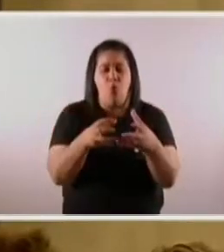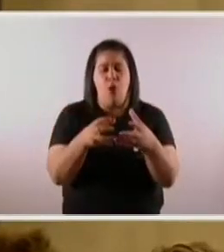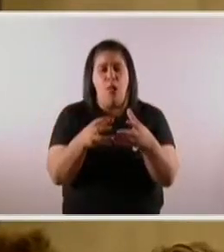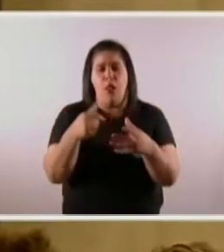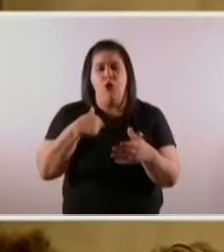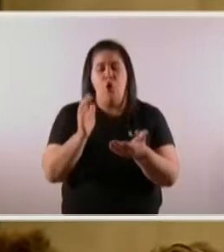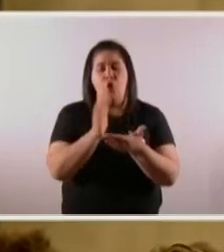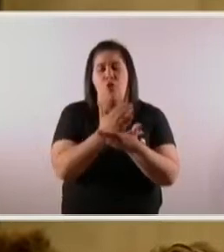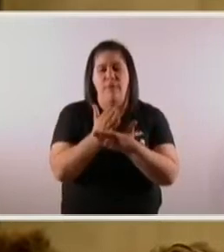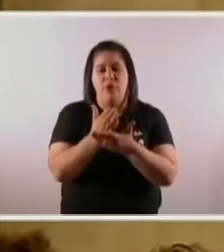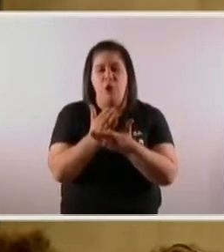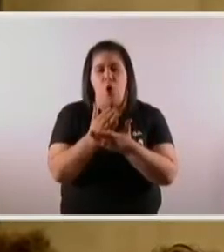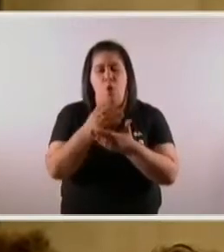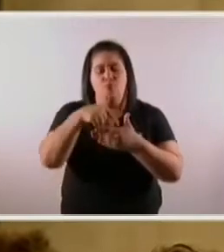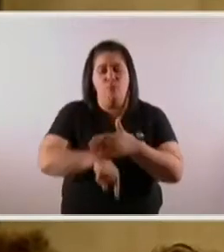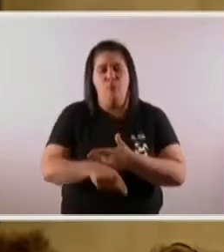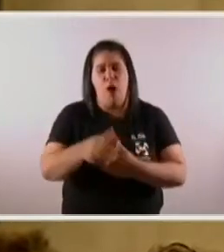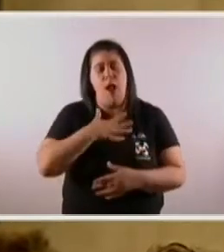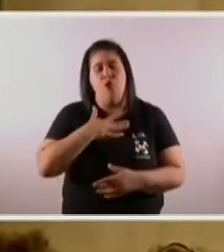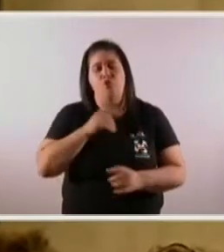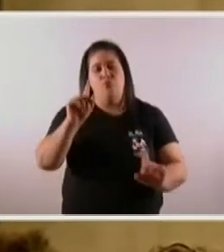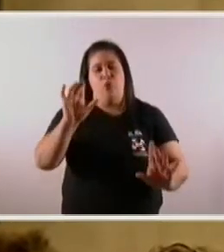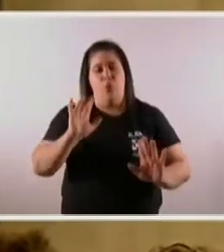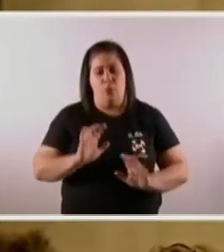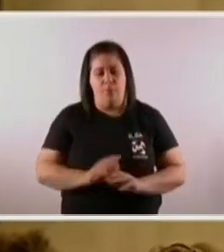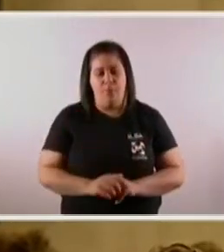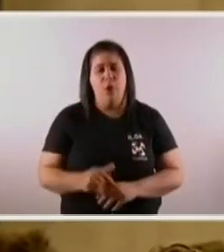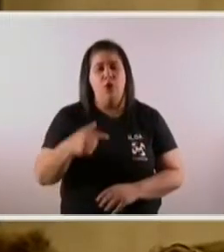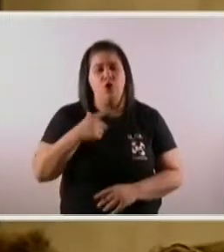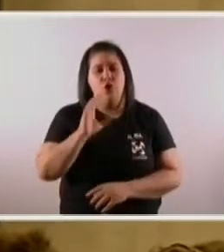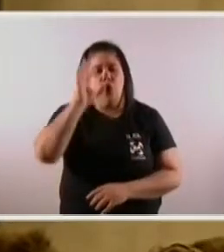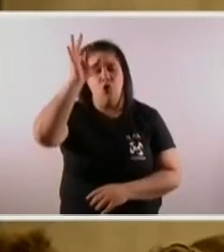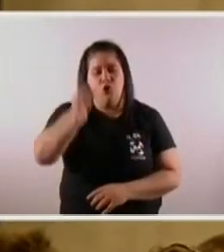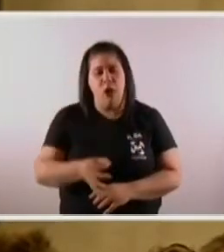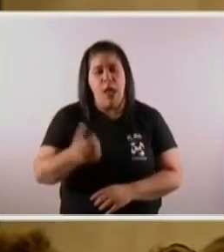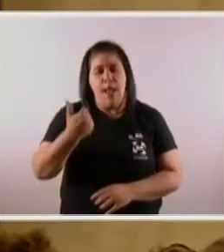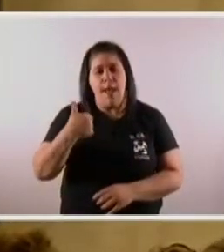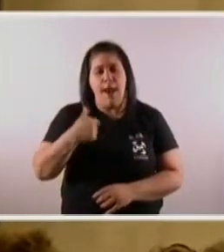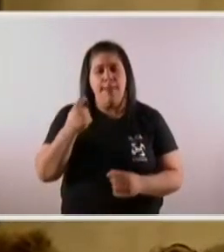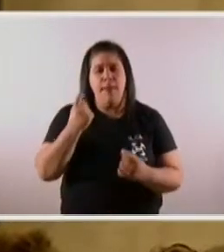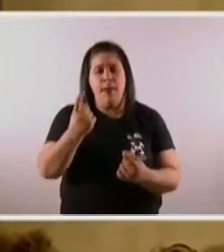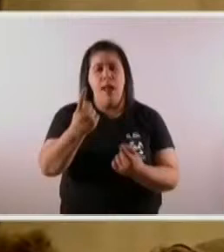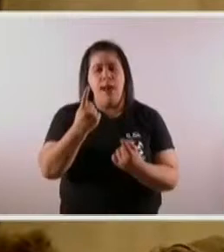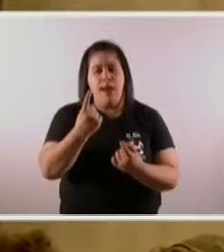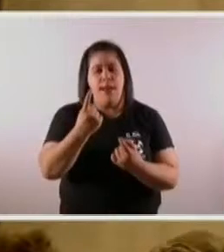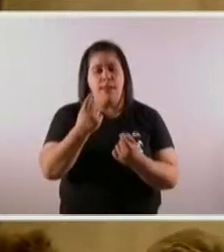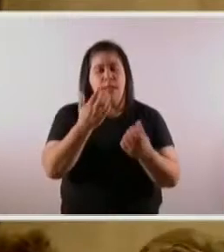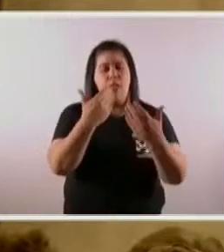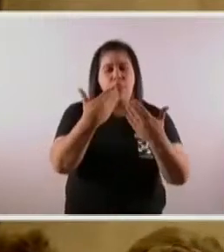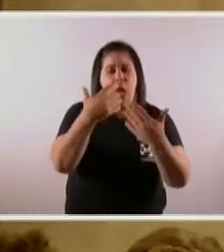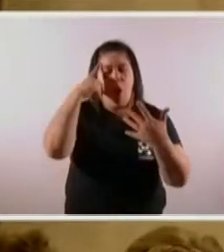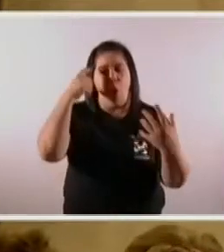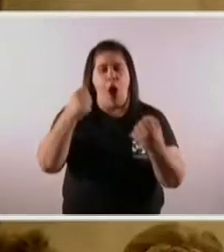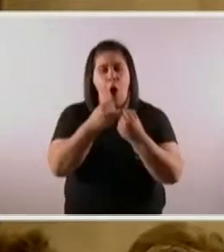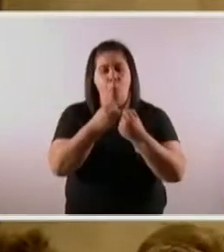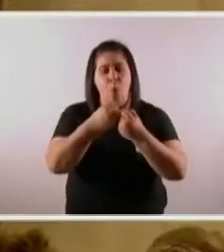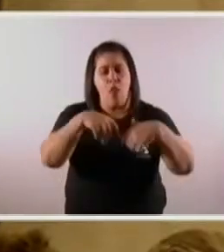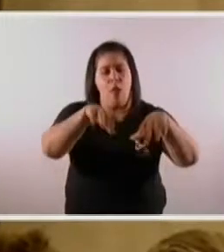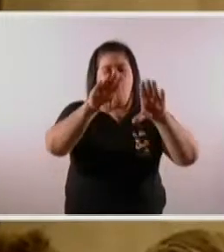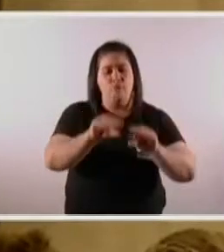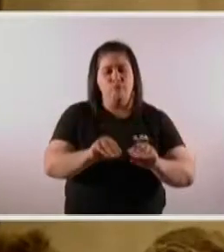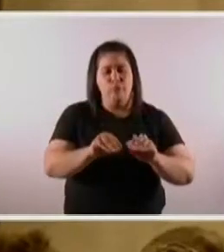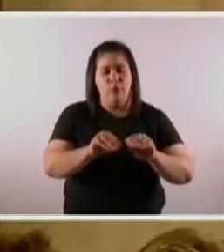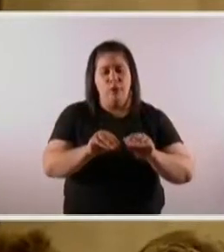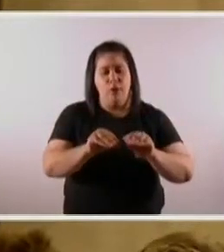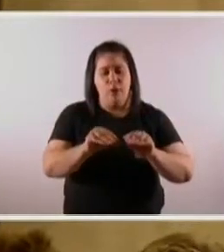profundizar la división. Yo estoy convencido que la Argentina necesita el consenso y el diálogo para seguir adelante. Y mis